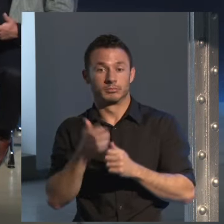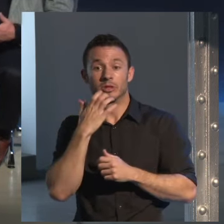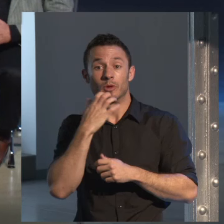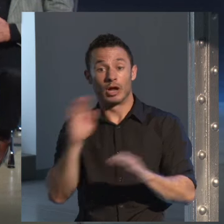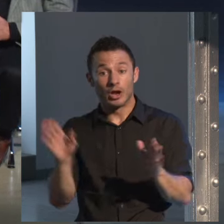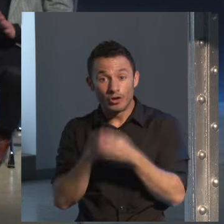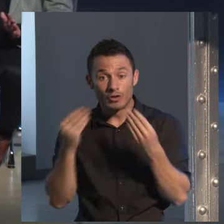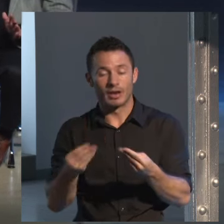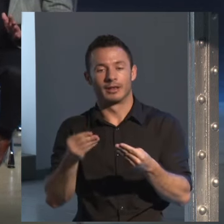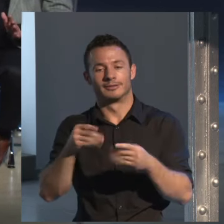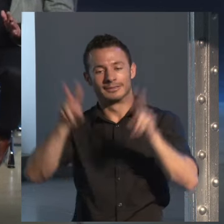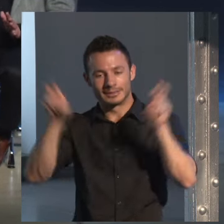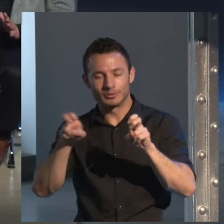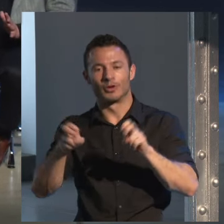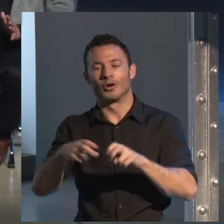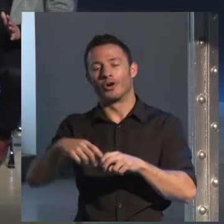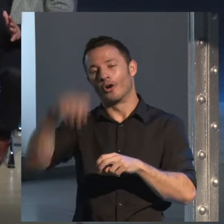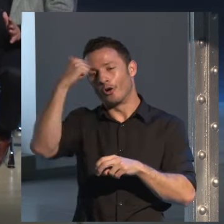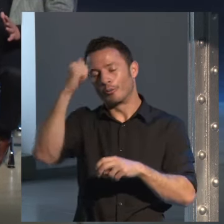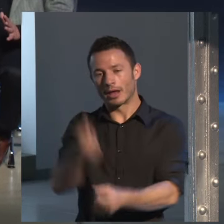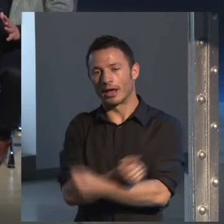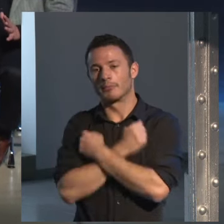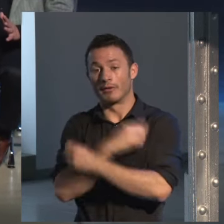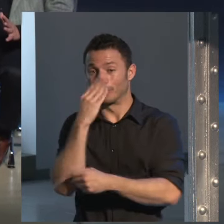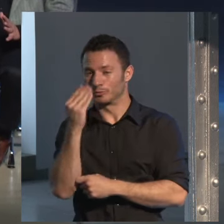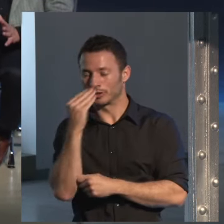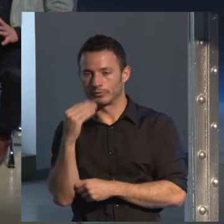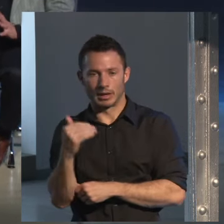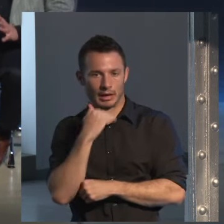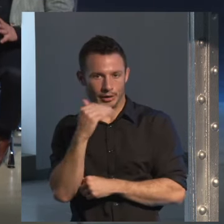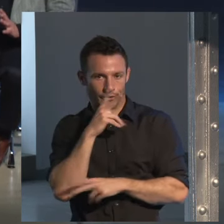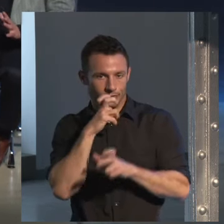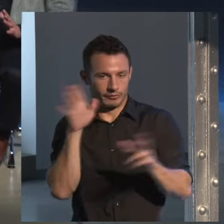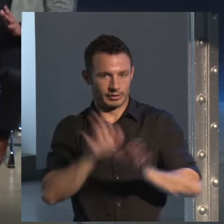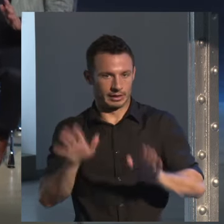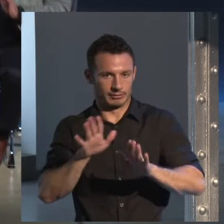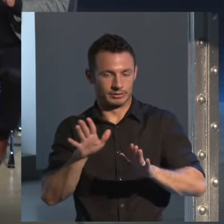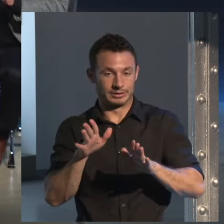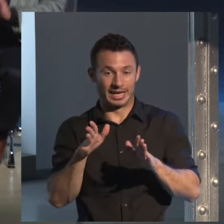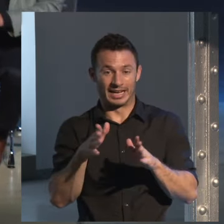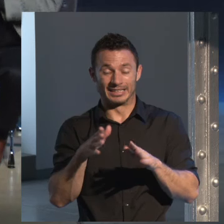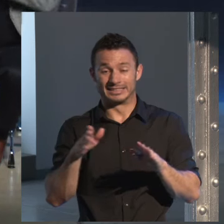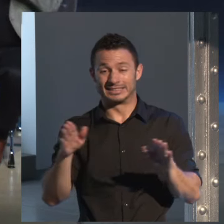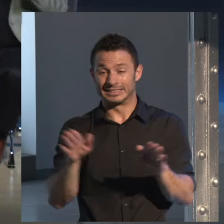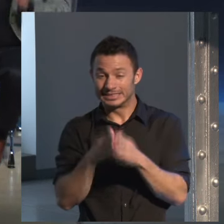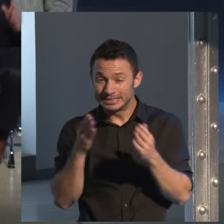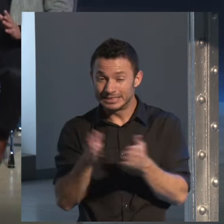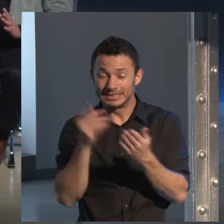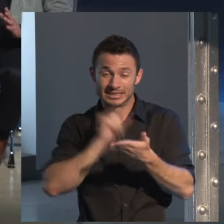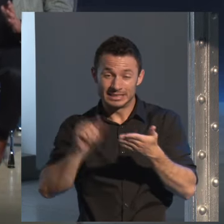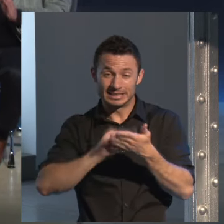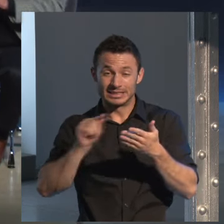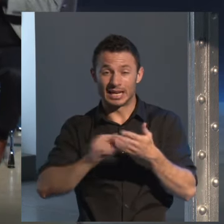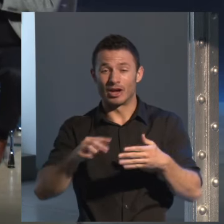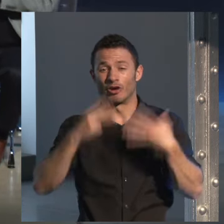a los perros me pasó una cosa terrible. Y es que en la octava versión, que tenía que ser mucho más que una